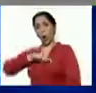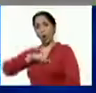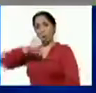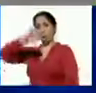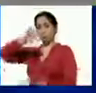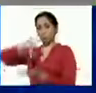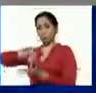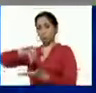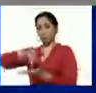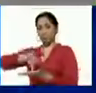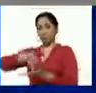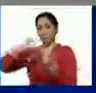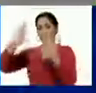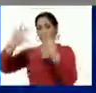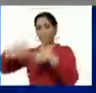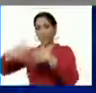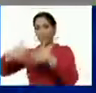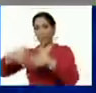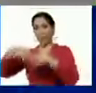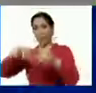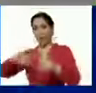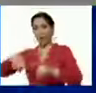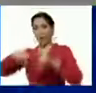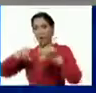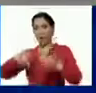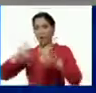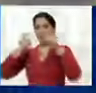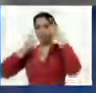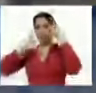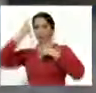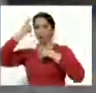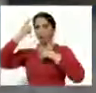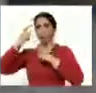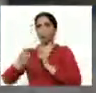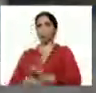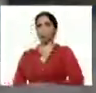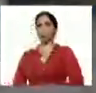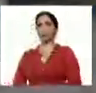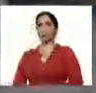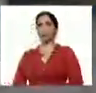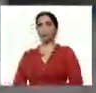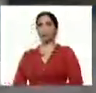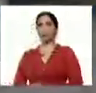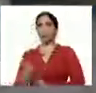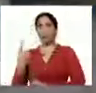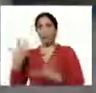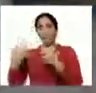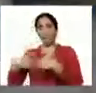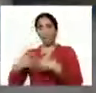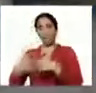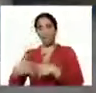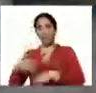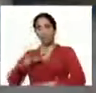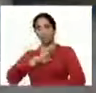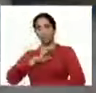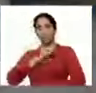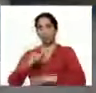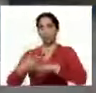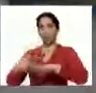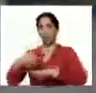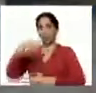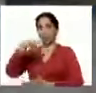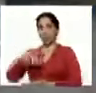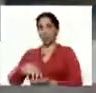sede de la corporación agrícola Hugo Chávez Frías una empresa de la gobernación del Estado